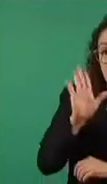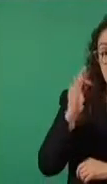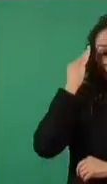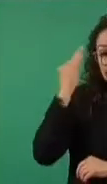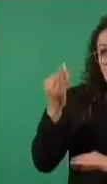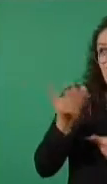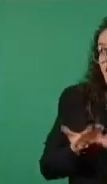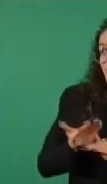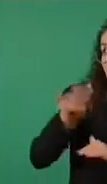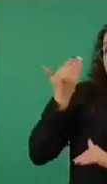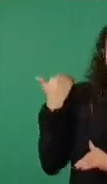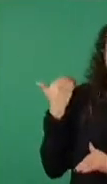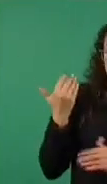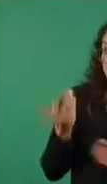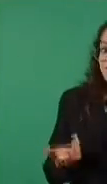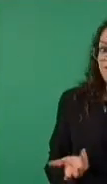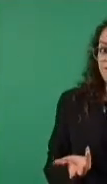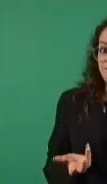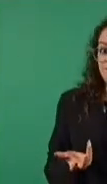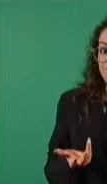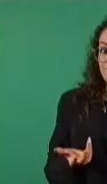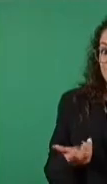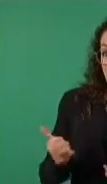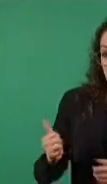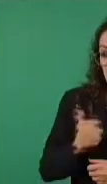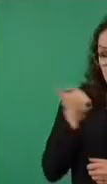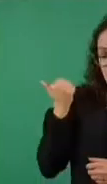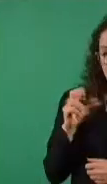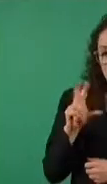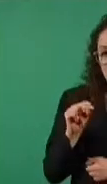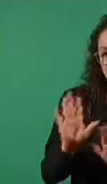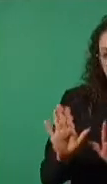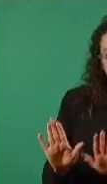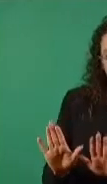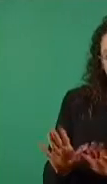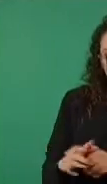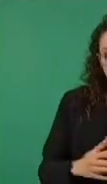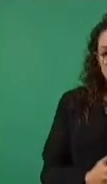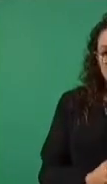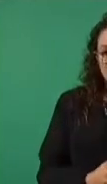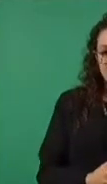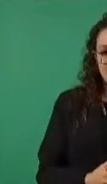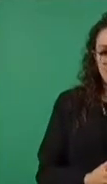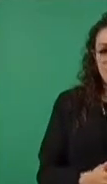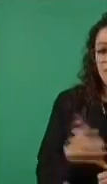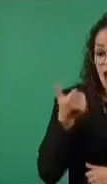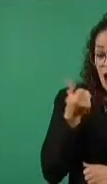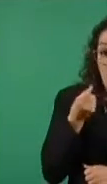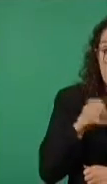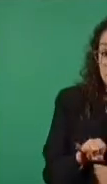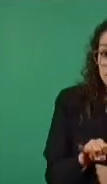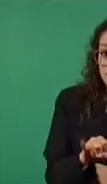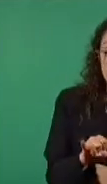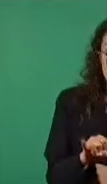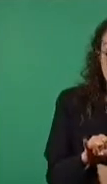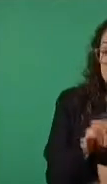los tiempos de zopilotes, así, a ese nivel